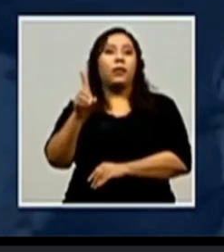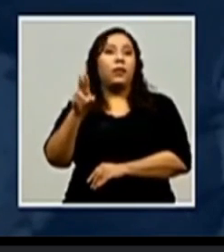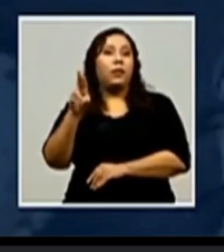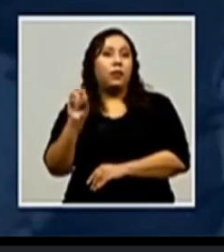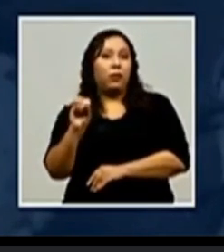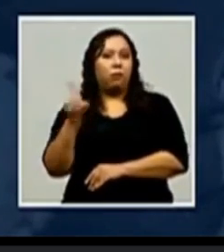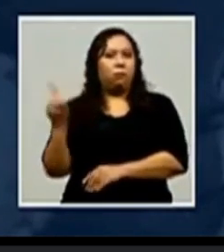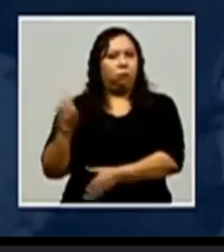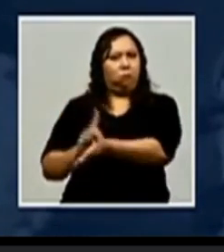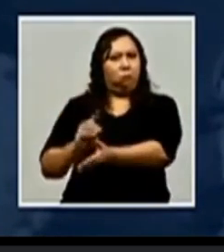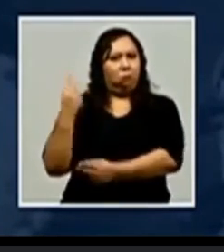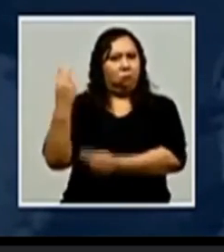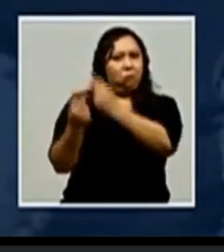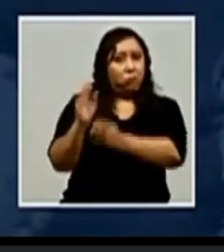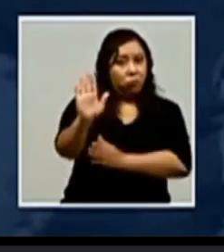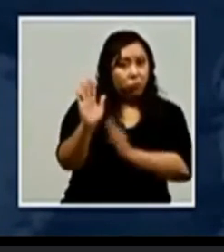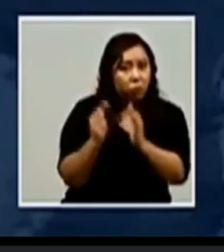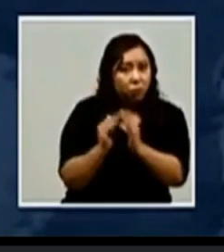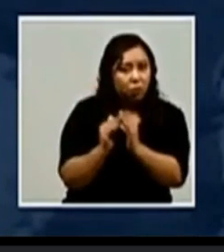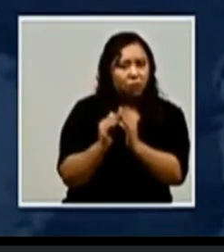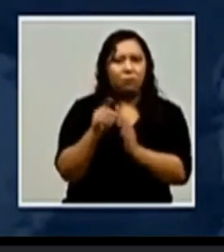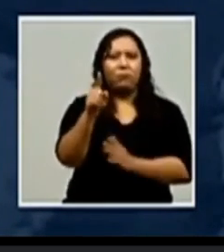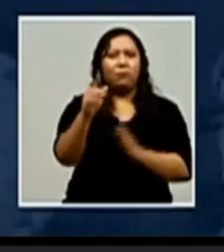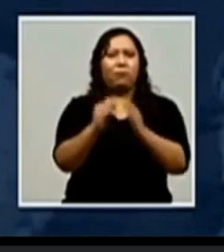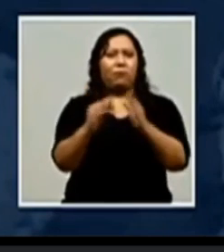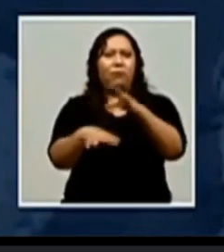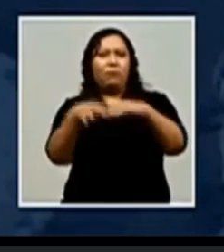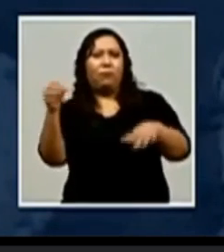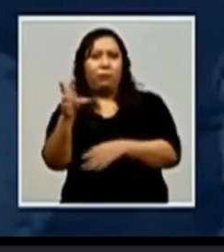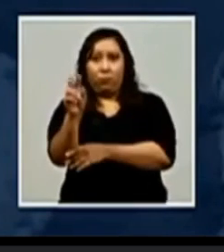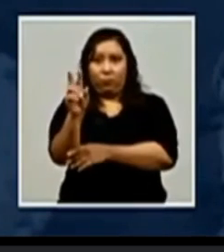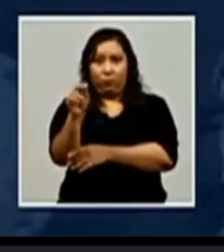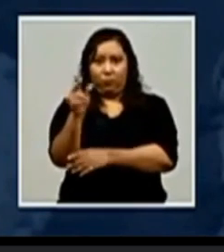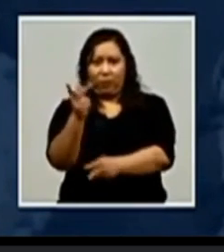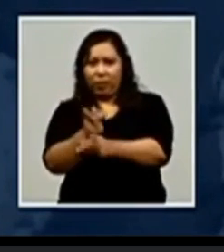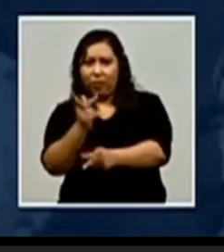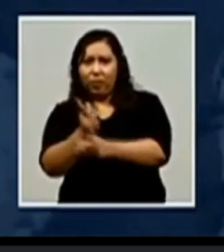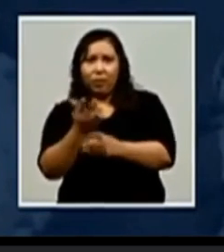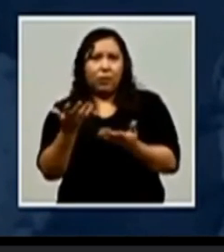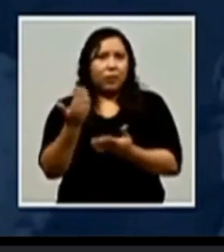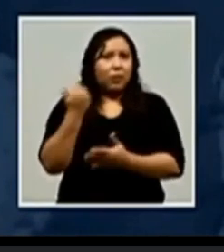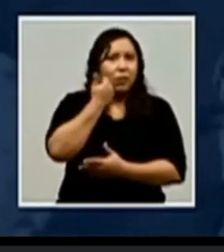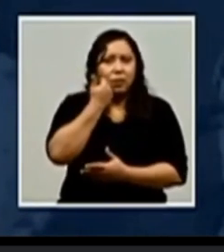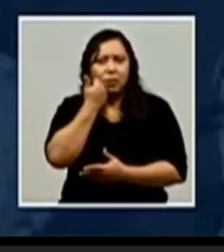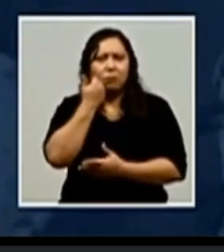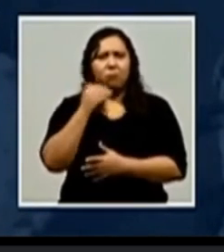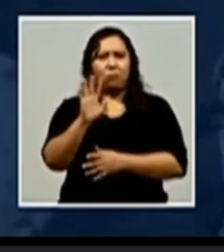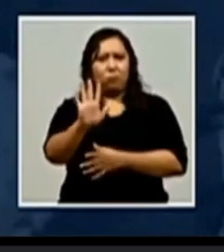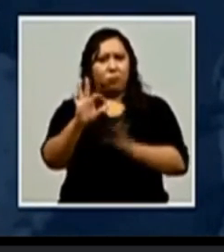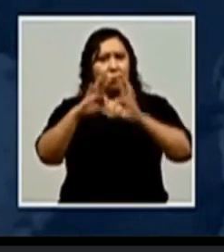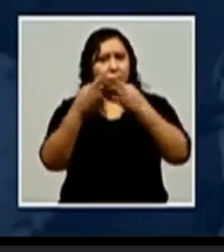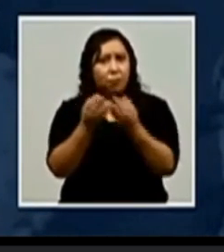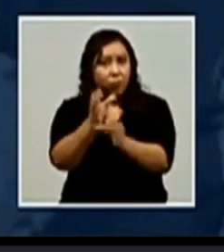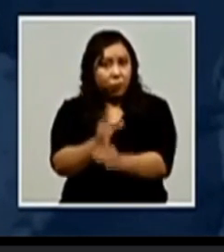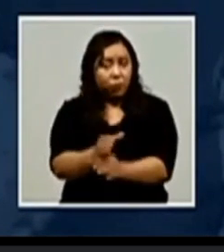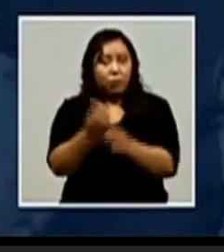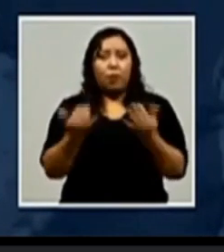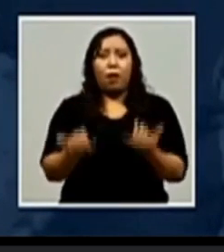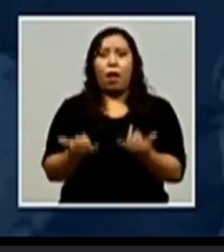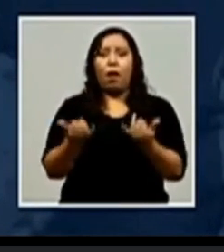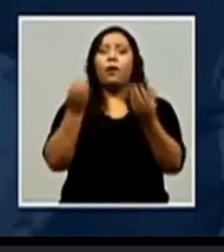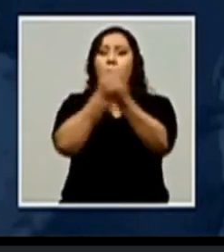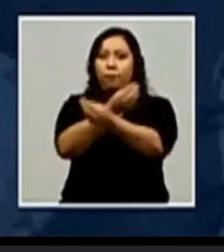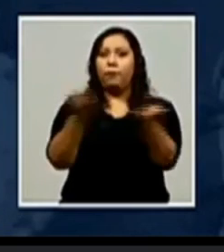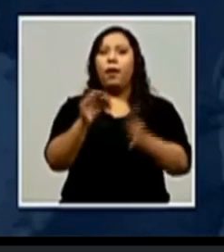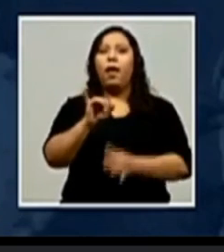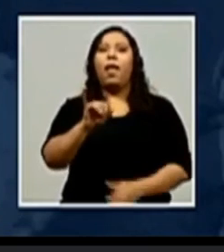para que usted no salga de su vivienda y no ponga en riesgo su salud ni la de su familia. A continuación, un